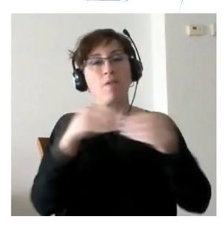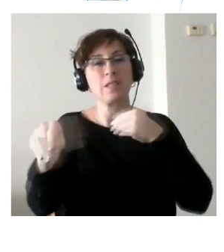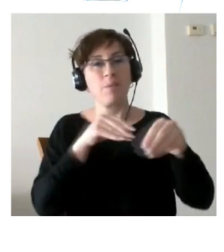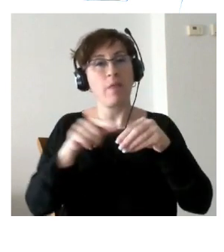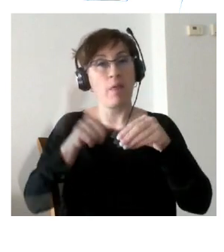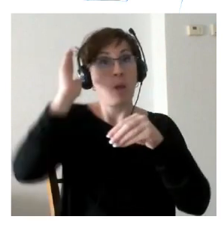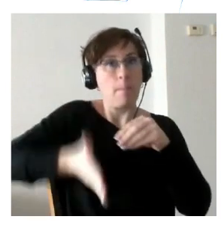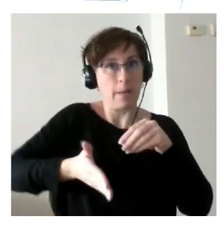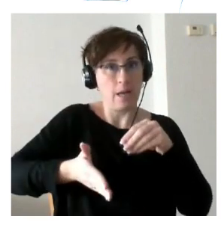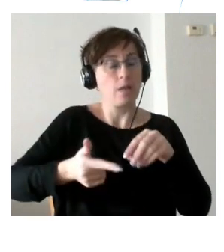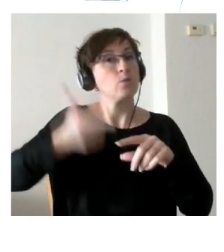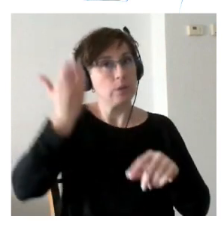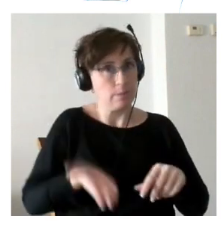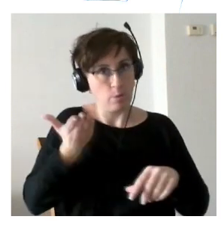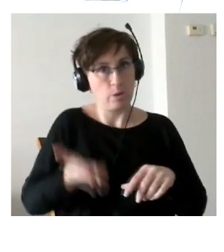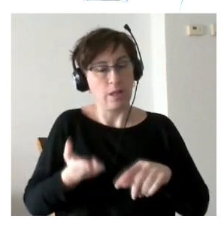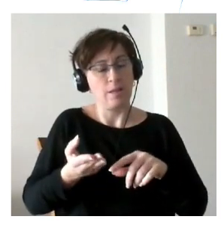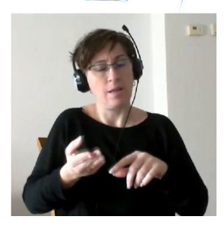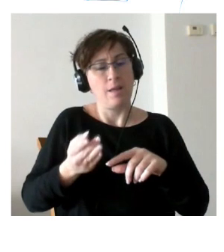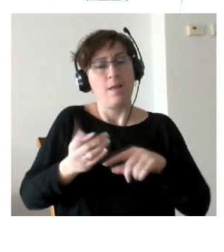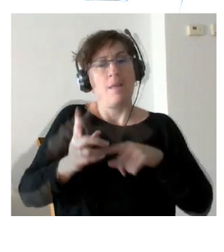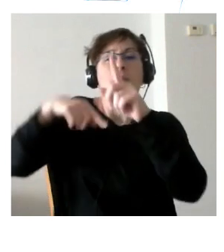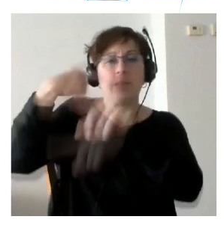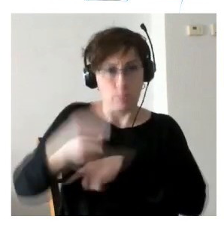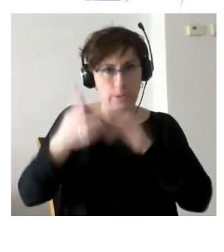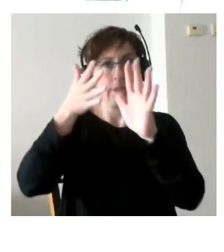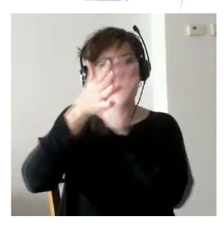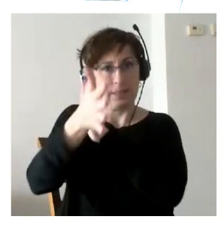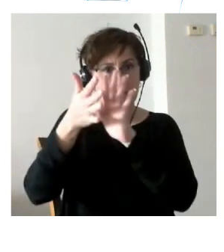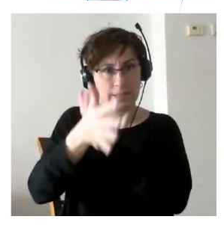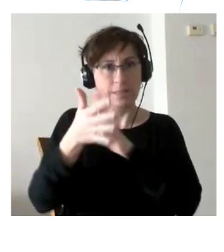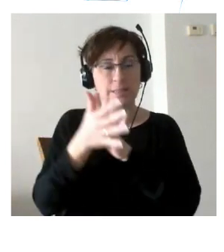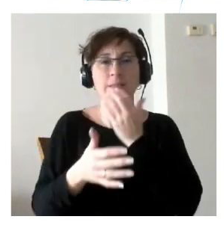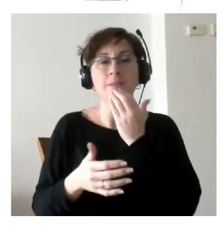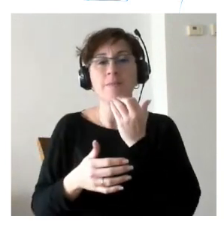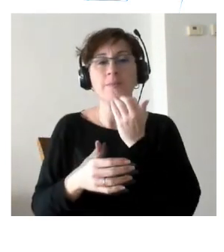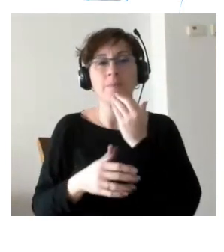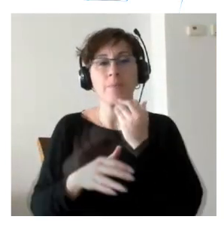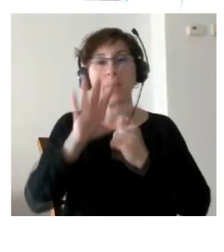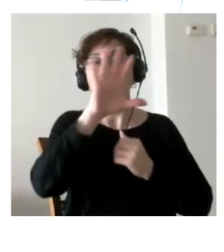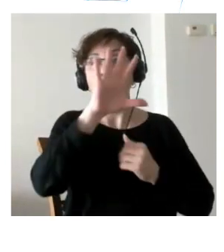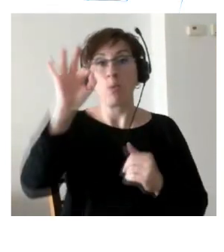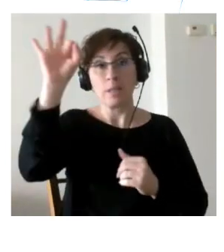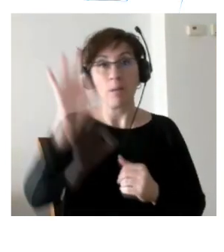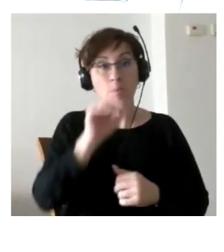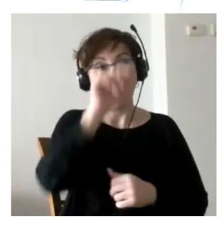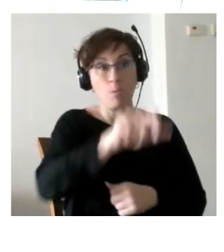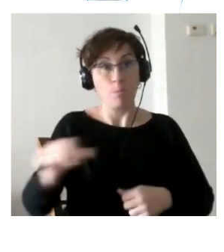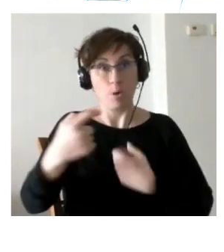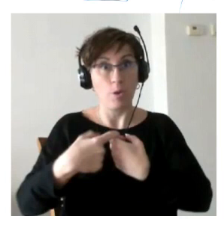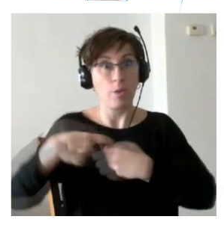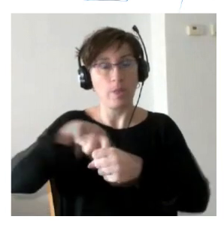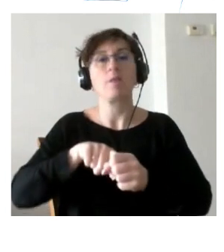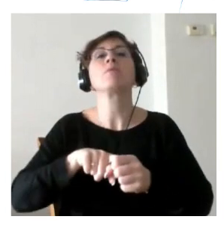es muy relevante más adelante diré y no me resisto a decirlo en este momento que el 50% de los participantes se vieron beneficiados